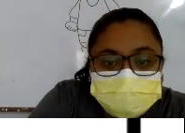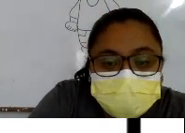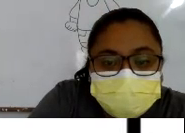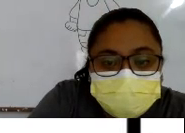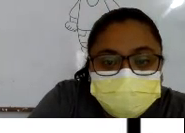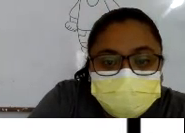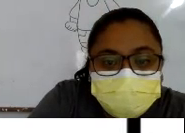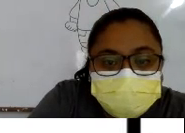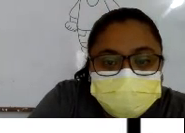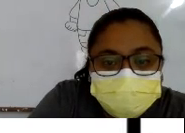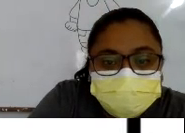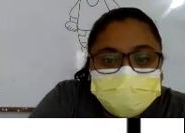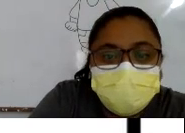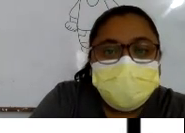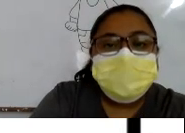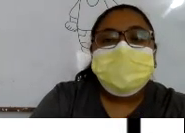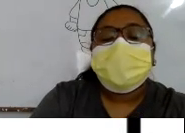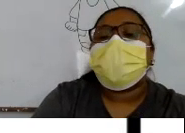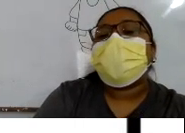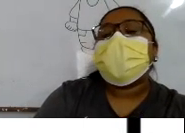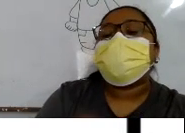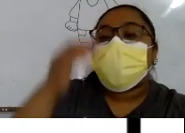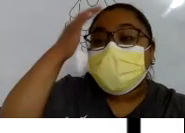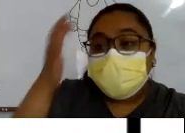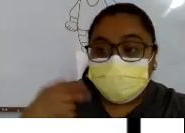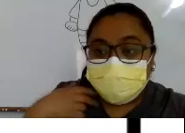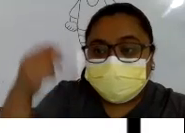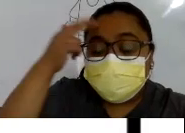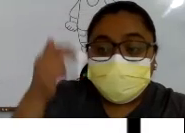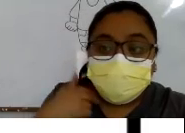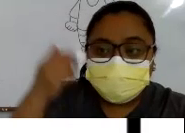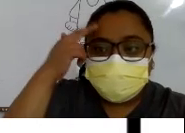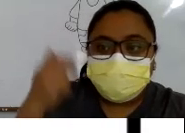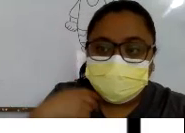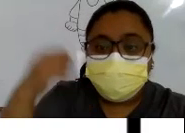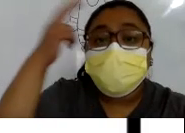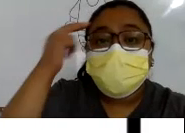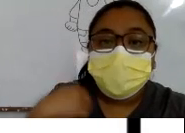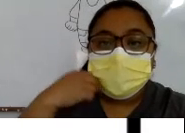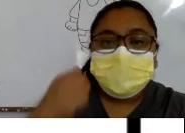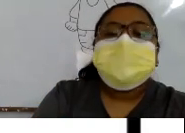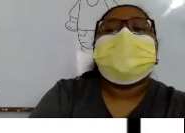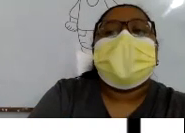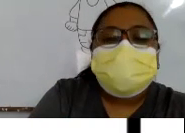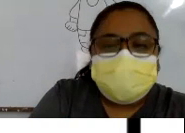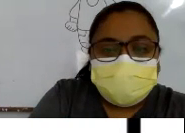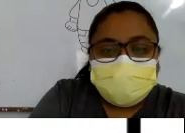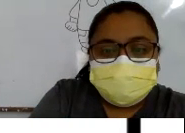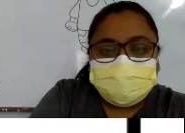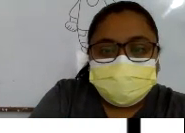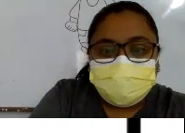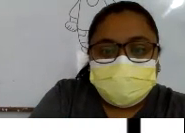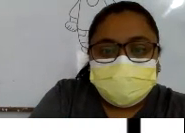Aquí está La nariz Miren Así como un bultito ¿Y qué más Le hace falta En la parte Del rostro Al niño? Las